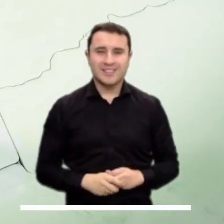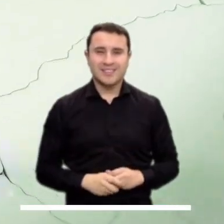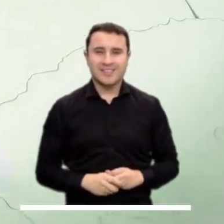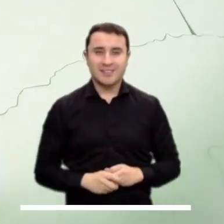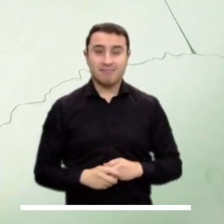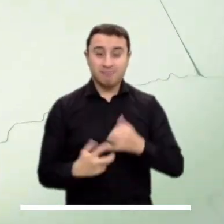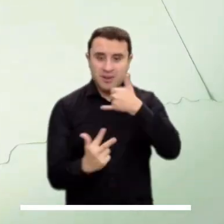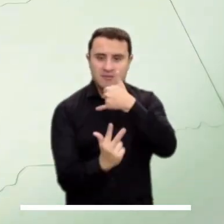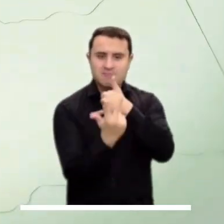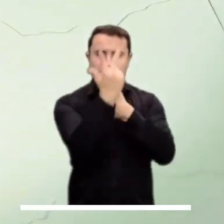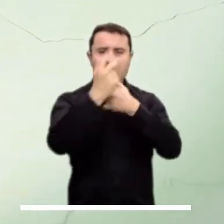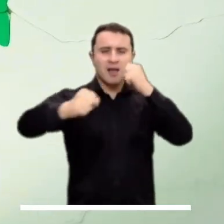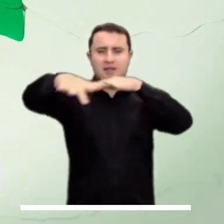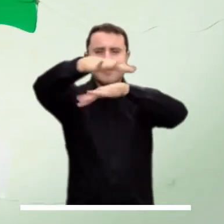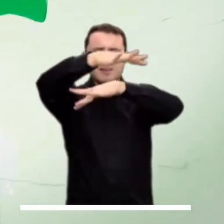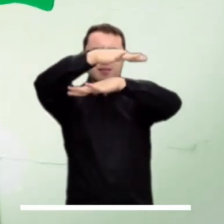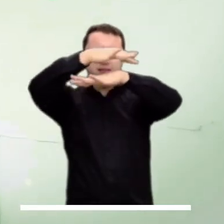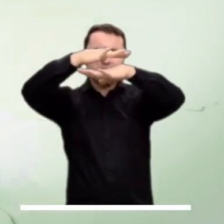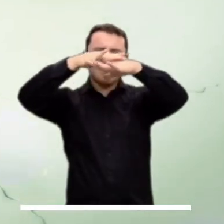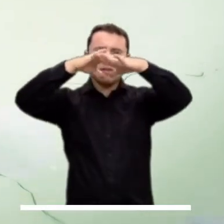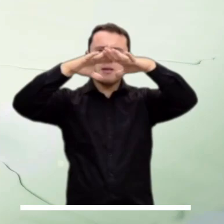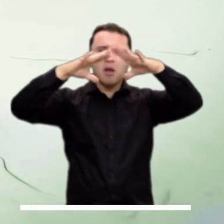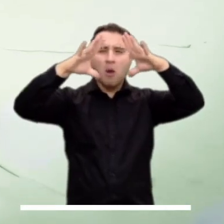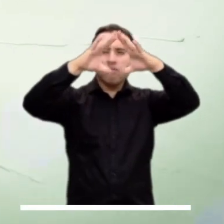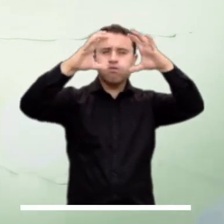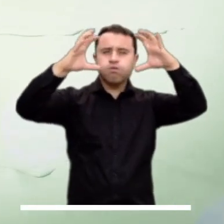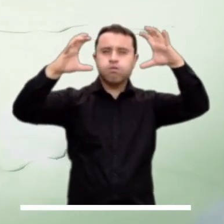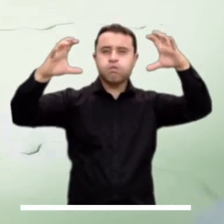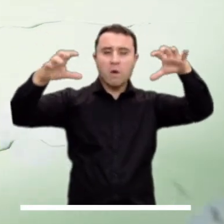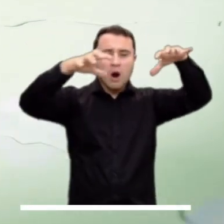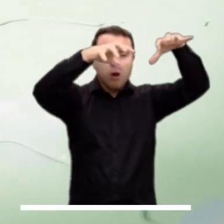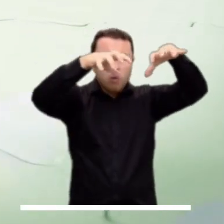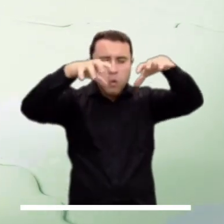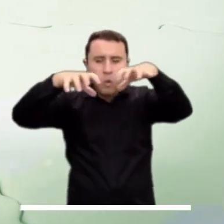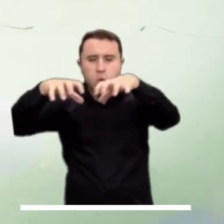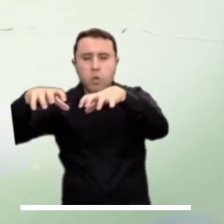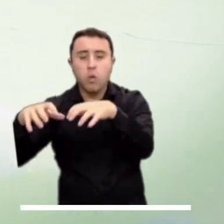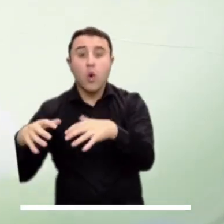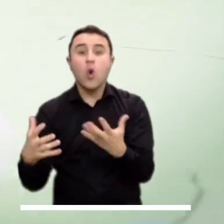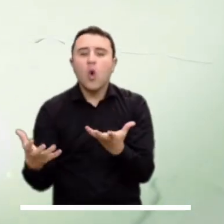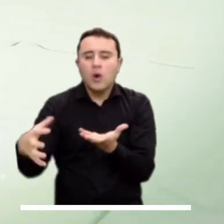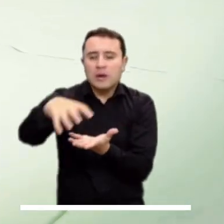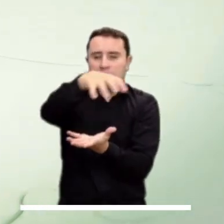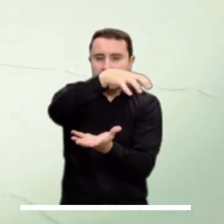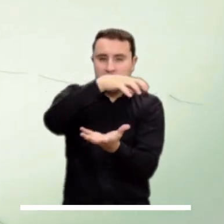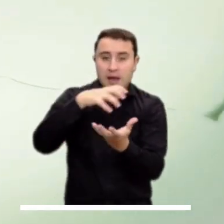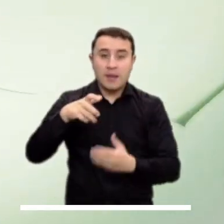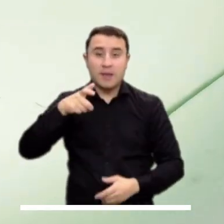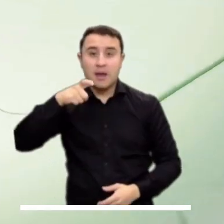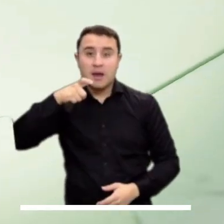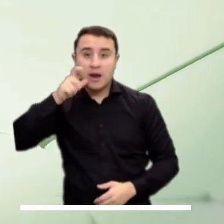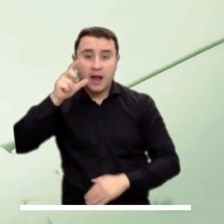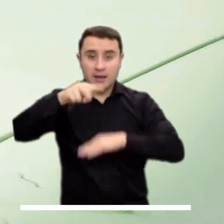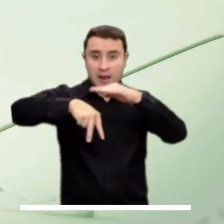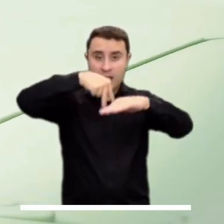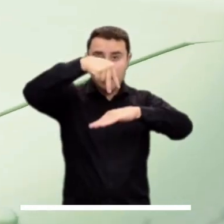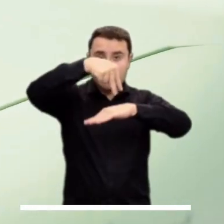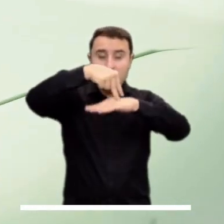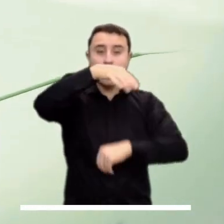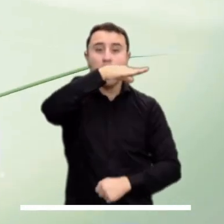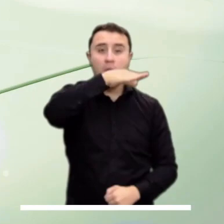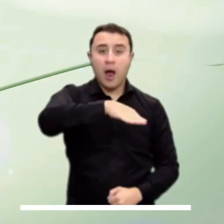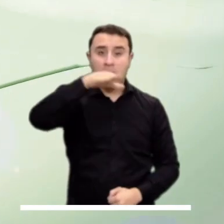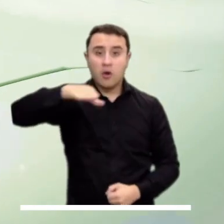Para la región andina se espera un cielo parcialmente cubierto, acompañado de lluvias especialmente en Santander, Caldas,